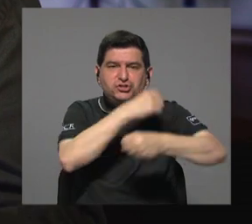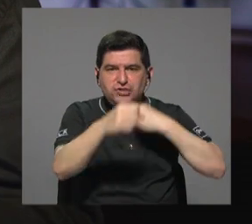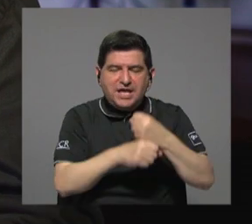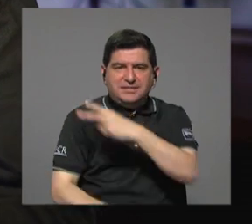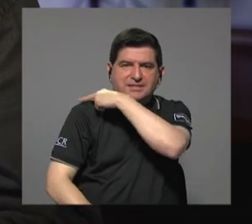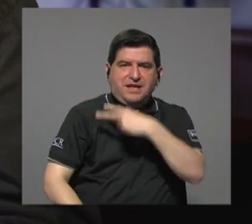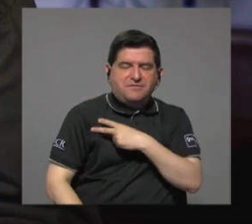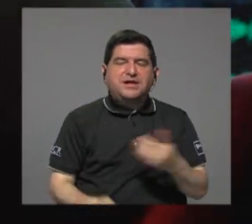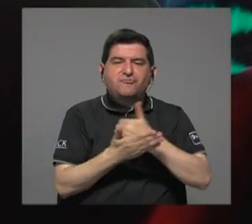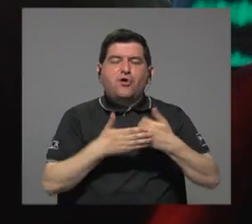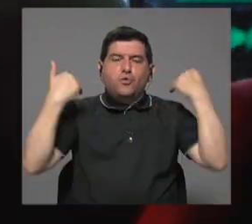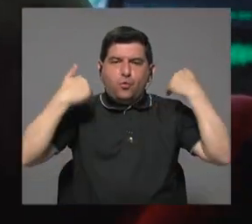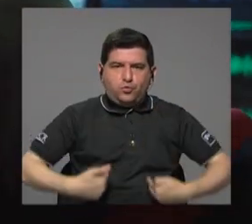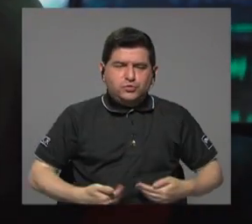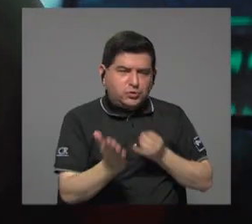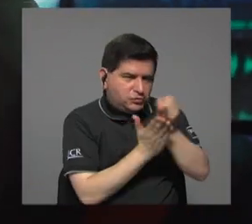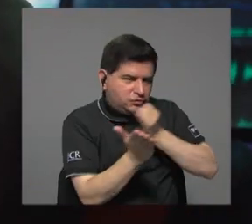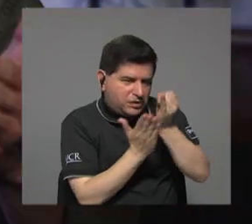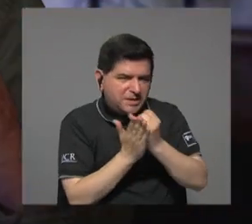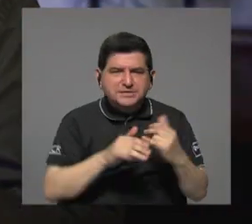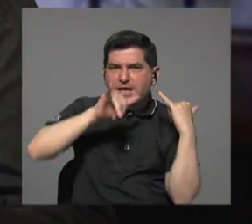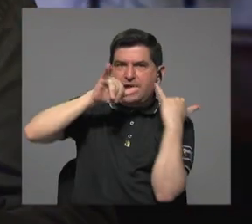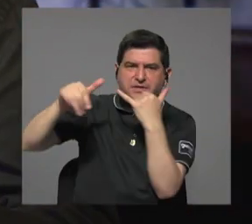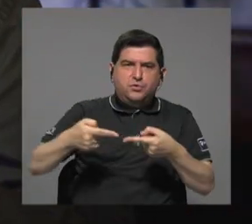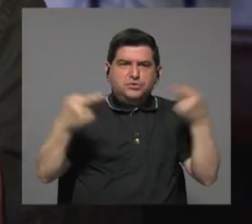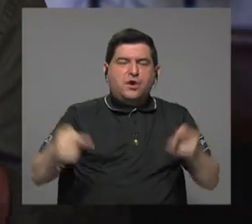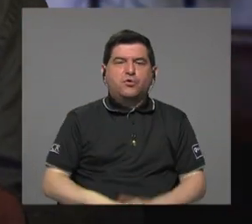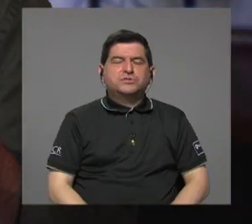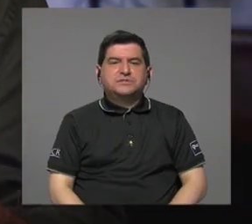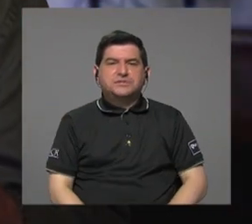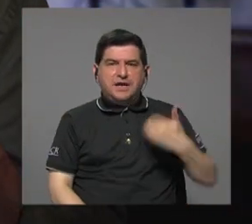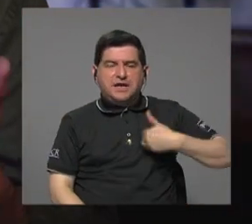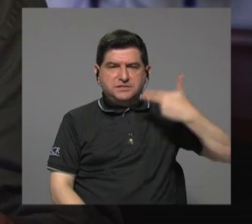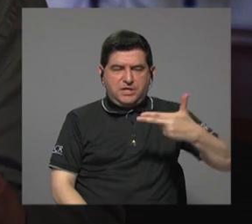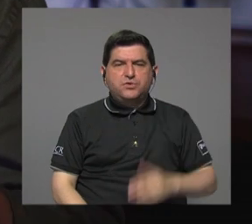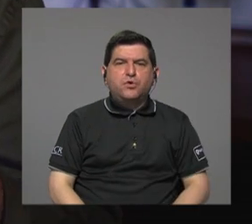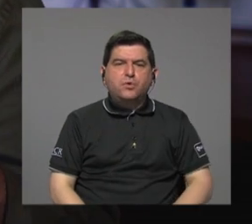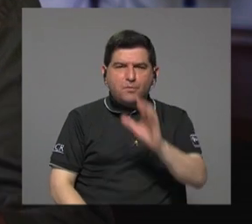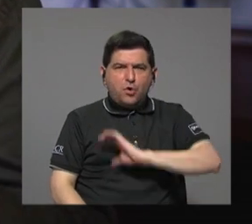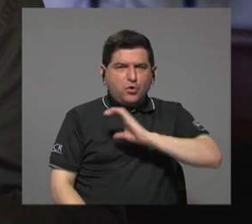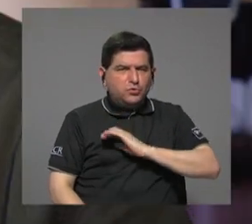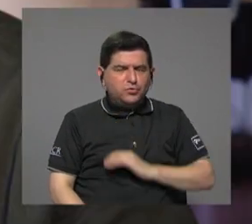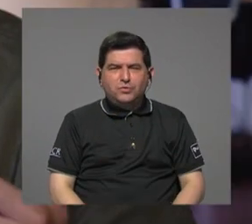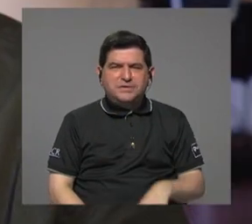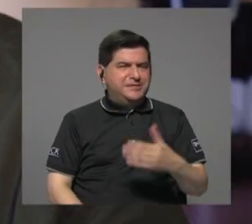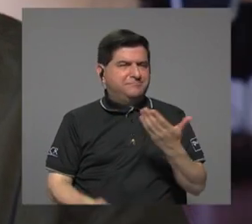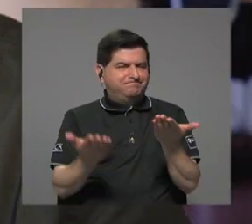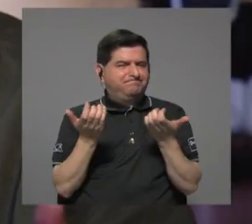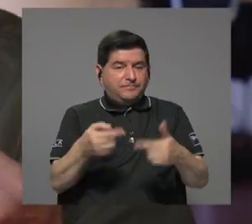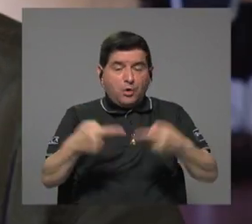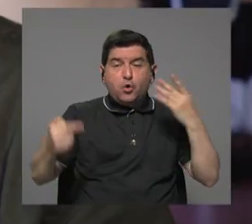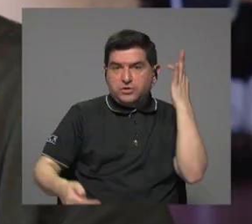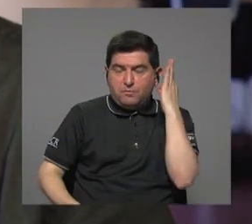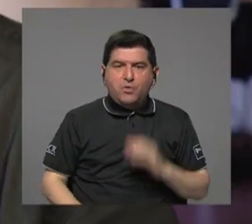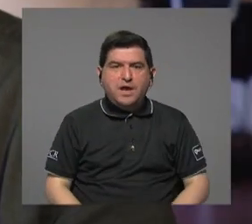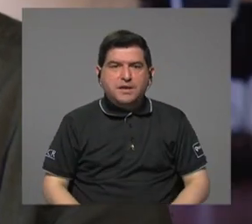la Jefatura de Recursos Humanos. Se investigaron denuncias contra Chávez por un patrón de conductas indeseables contra mujeres